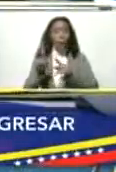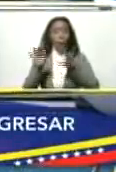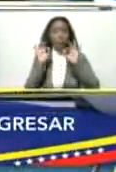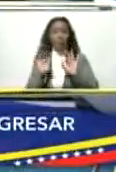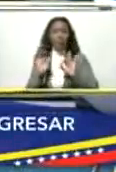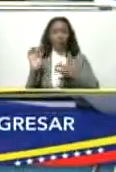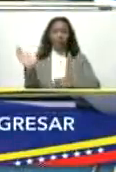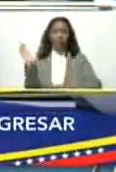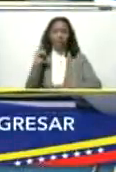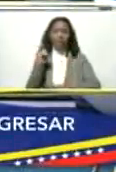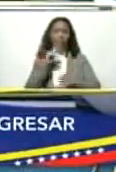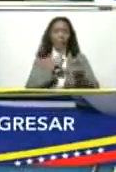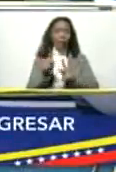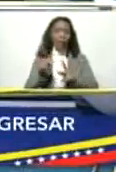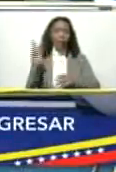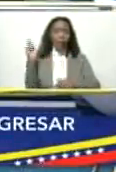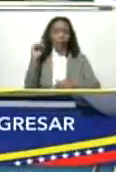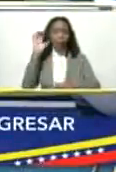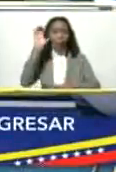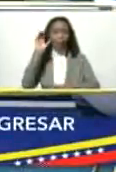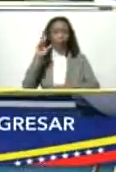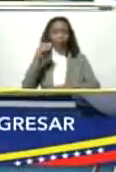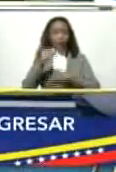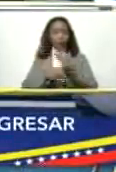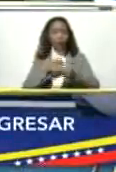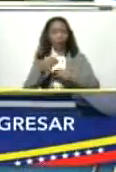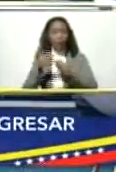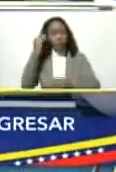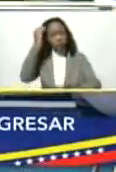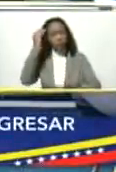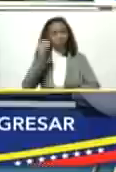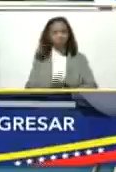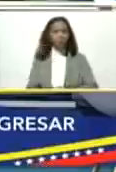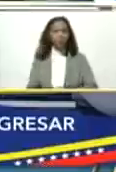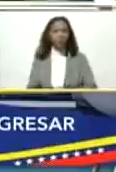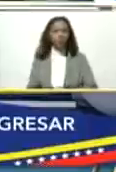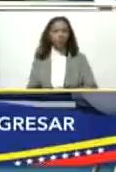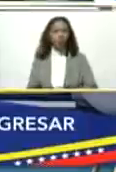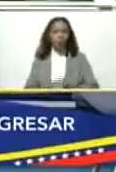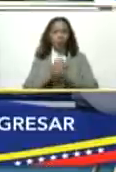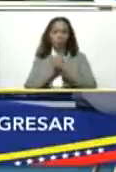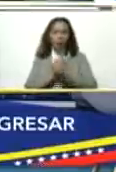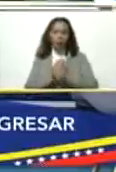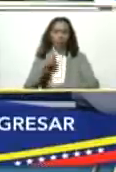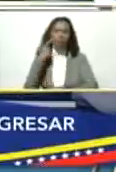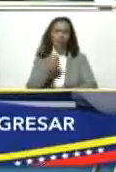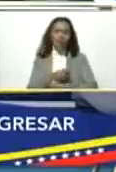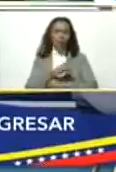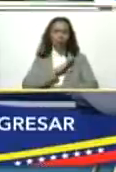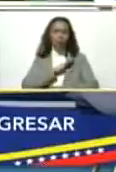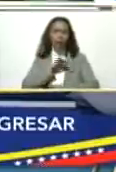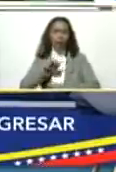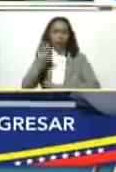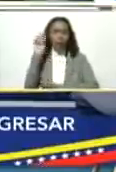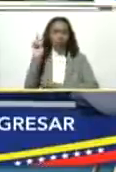del plan vuelta a la patria valga la reflexión Pedro por el amor que debemos tener por Venezuela